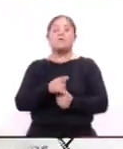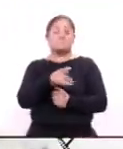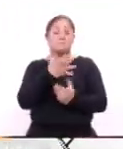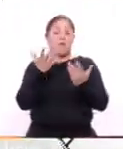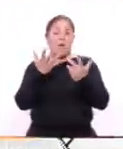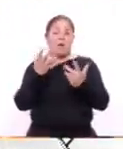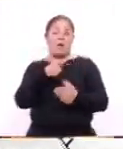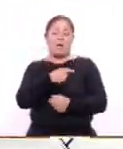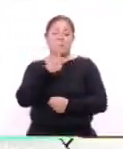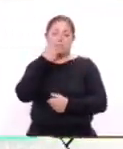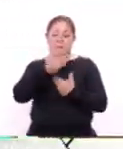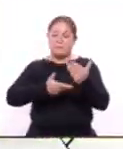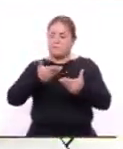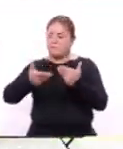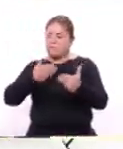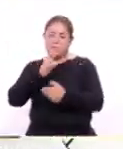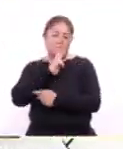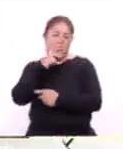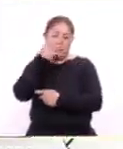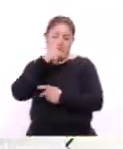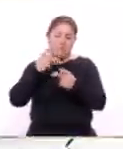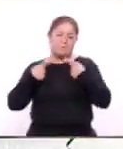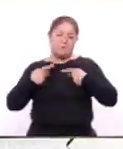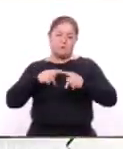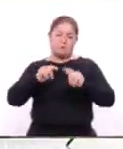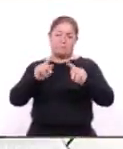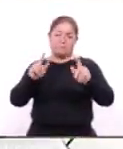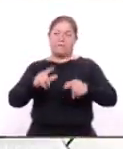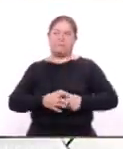los servicios de atención para la ciudadanía tlaxcalteca